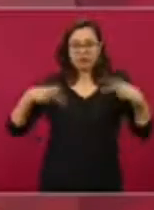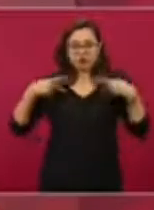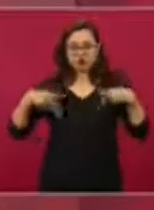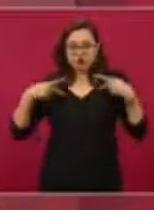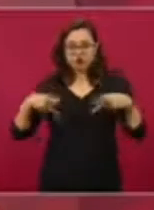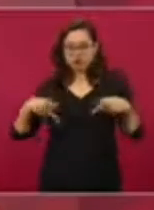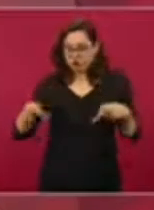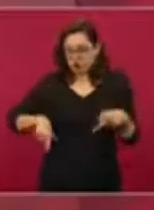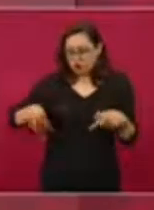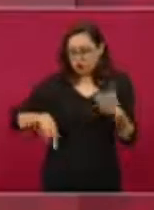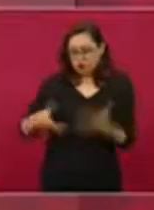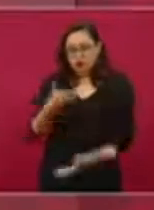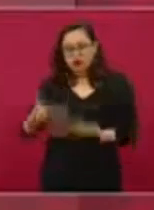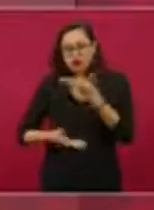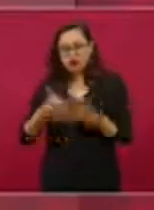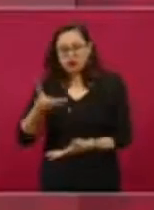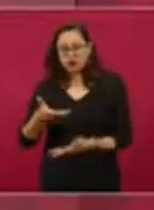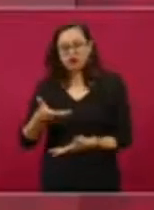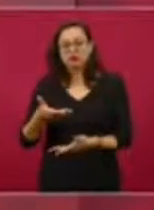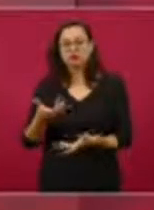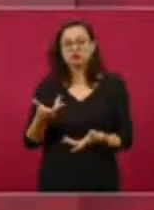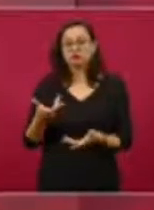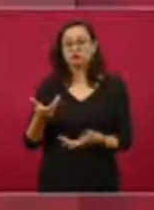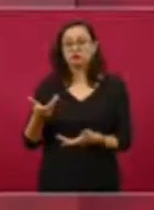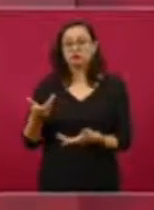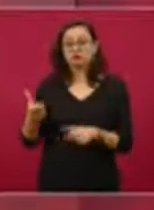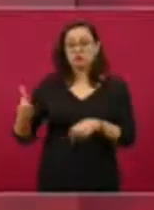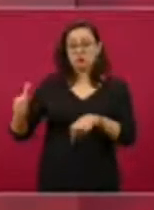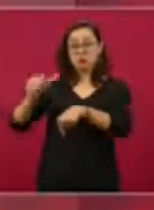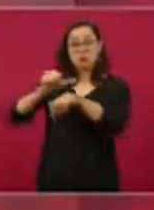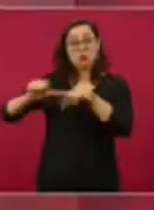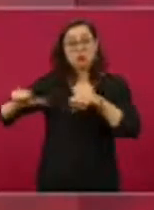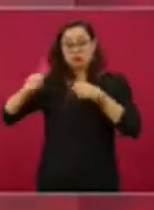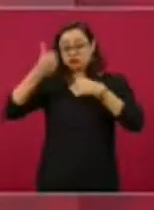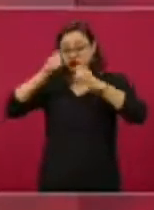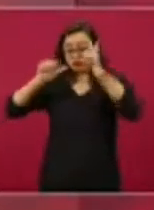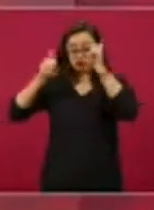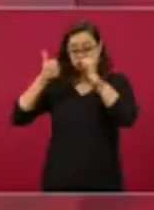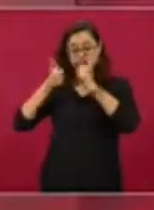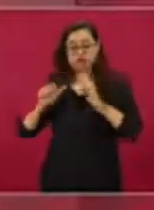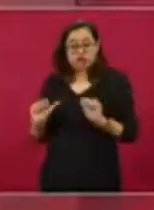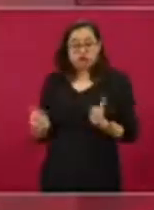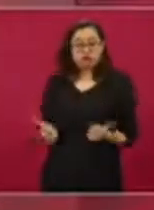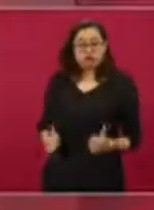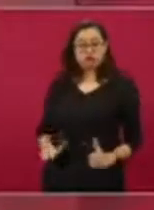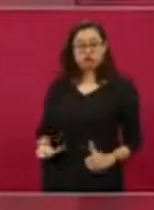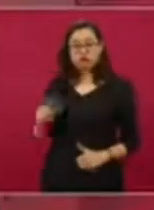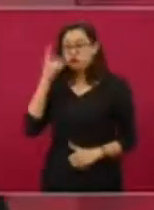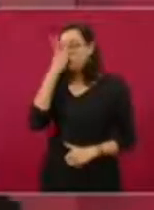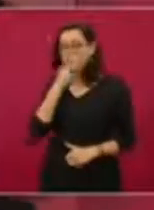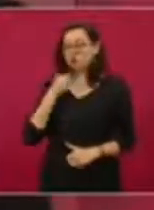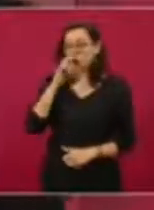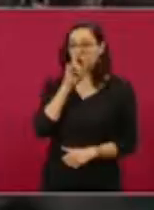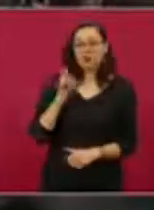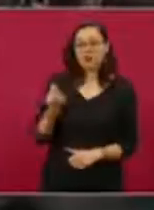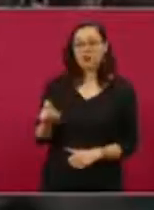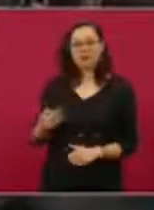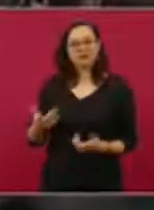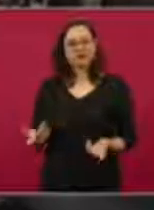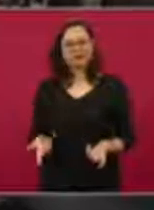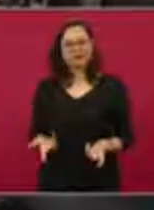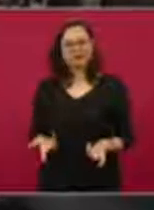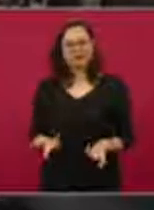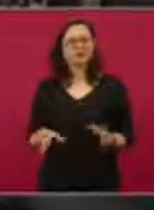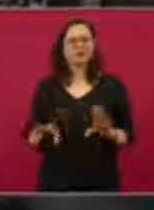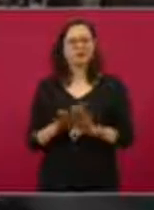se hacían hasta cirugía plástica a costillas del erario, eso se suspendió. Y luego hay que ver si tienen lo de la